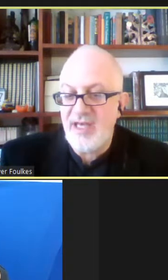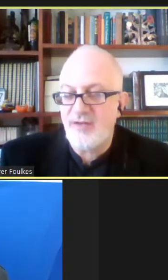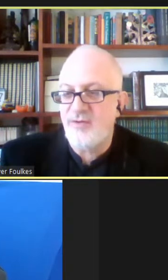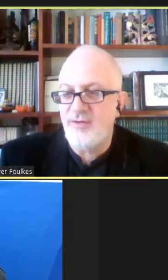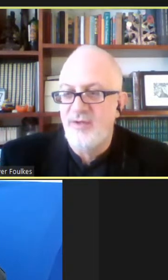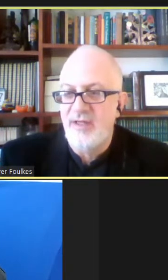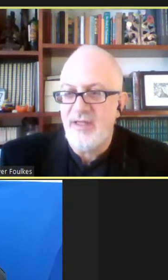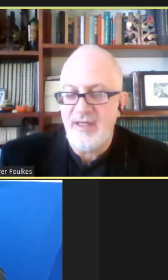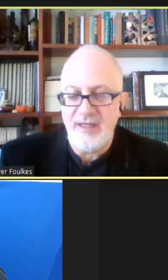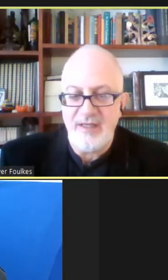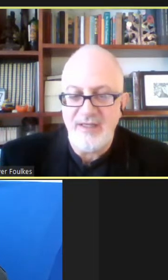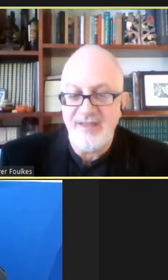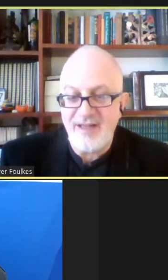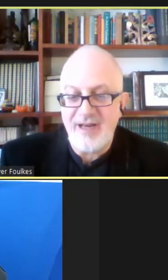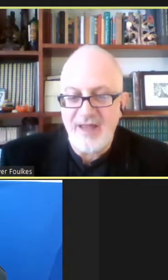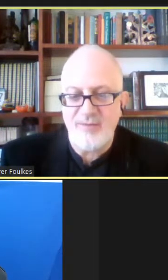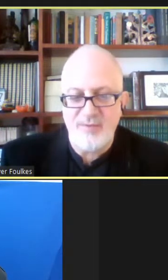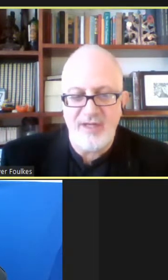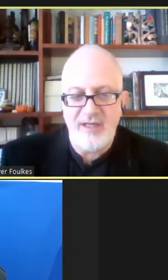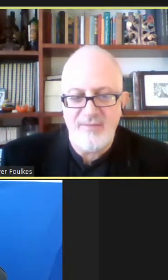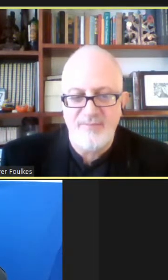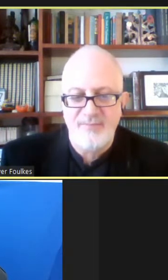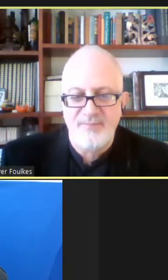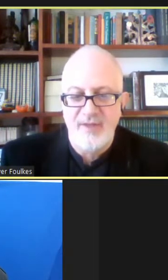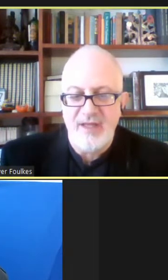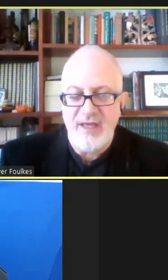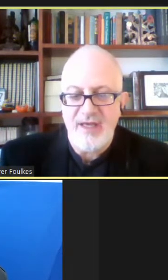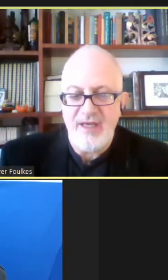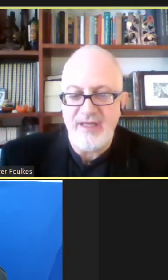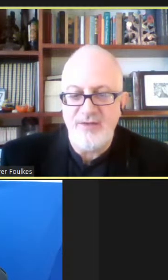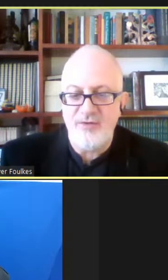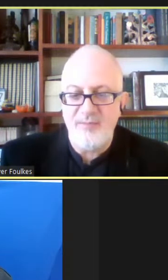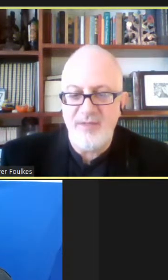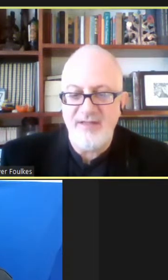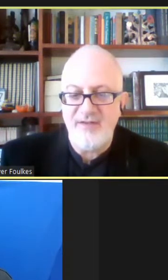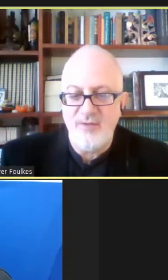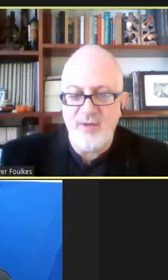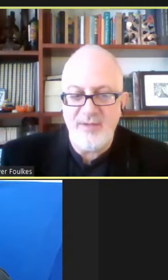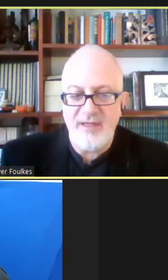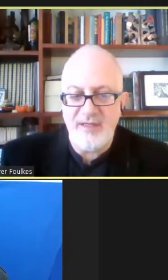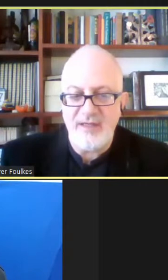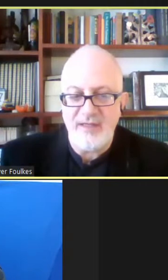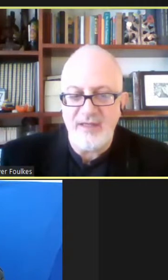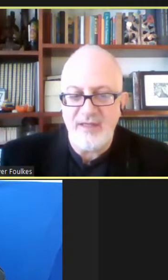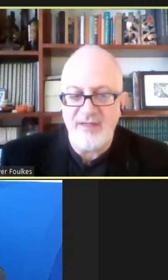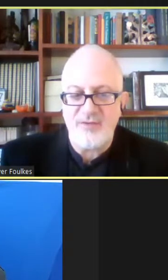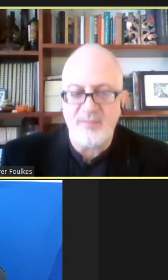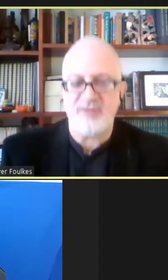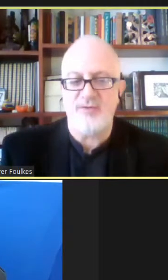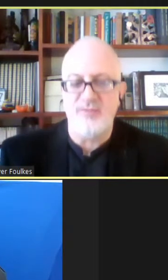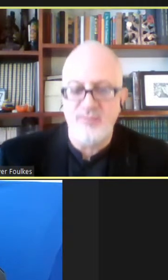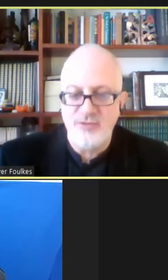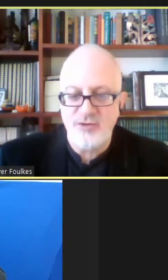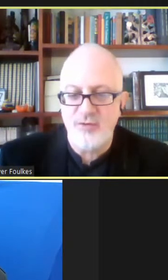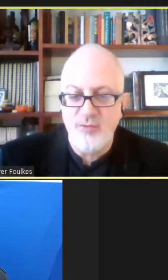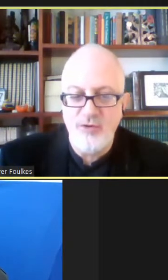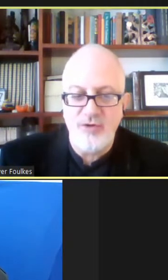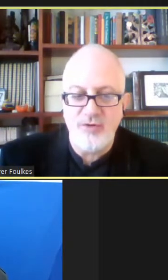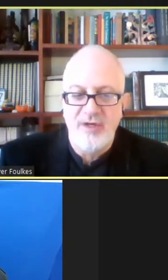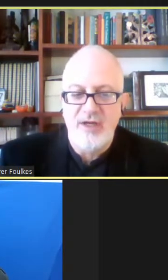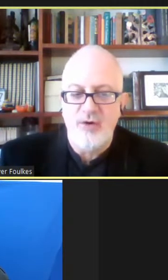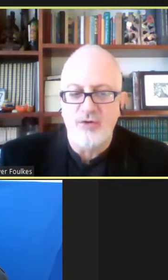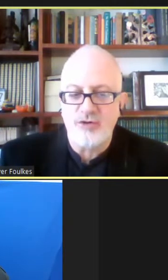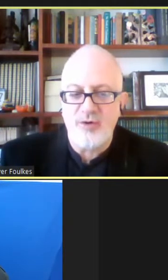proyecto instalado por él. En 2019, les comparto con mucho